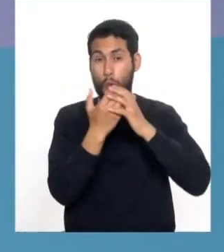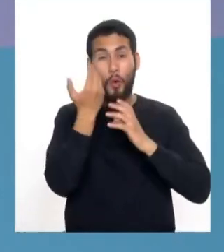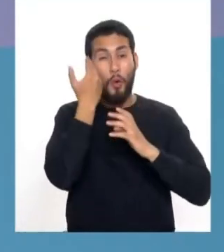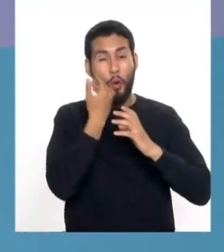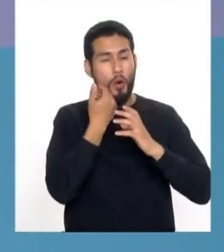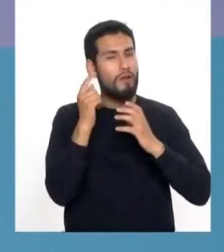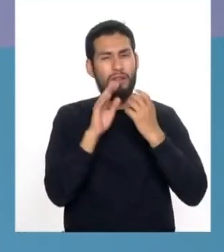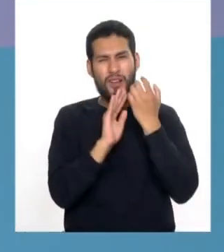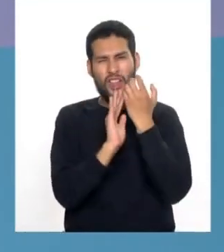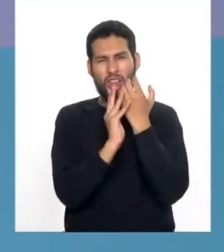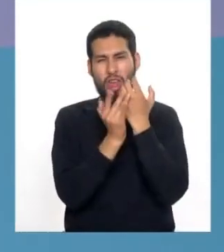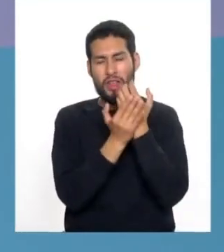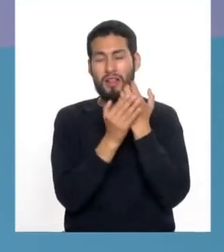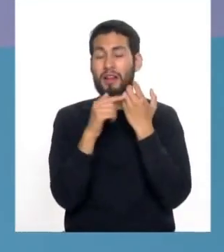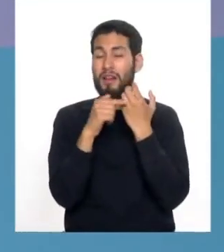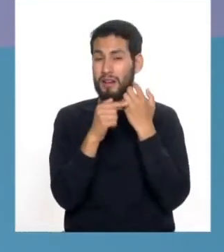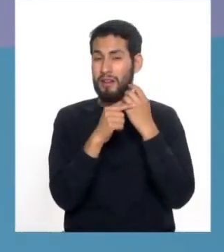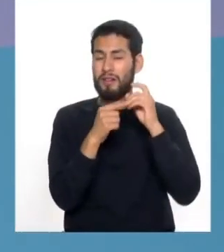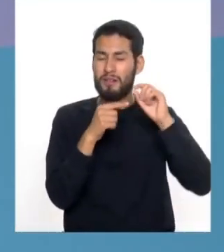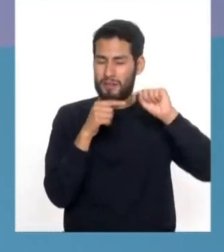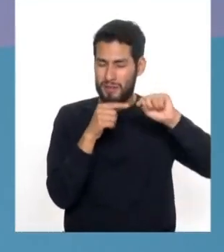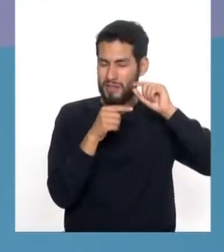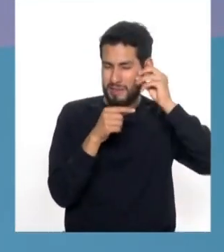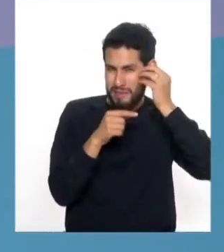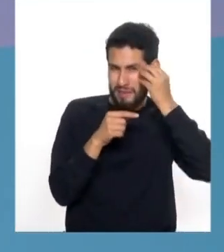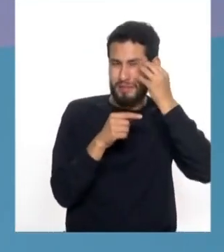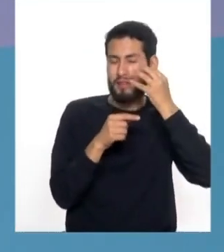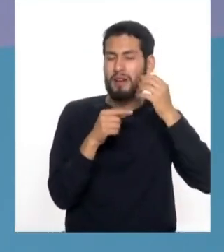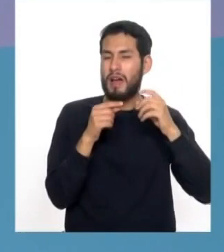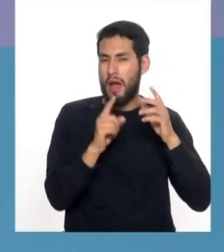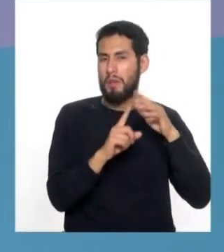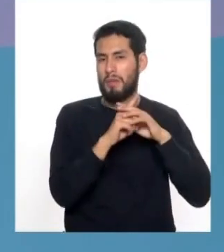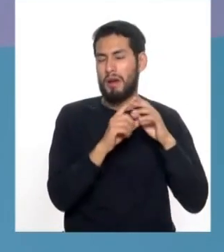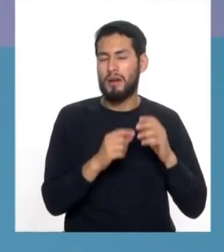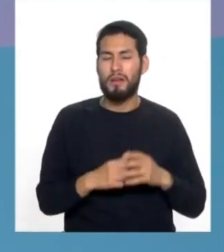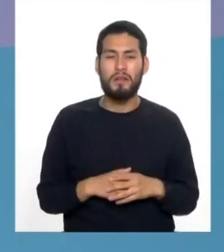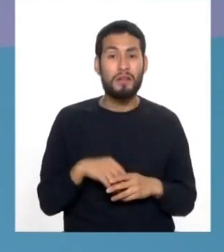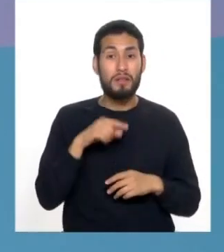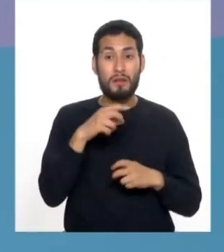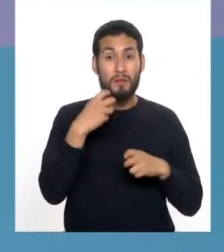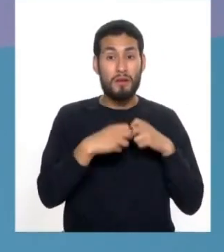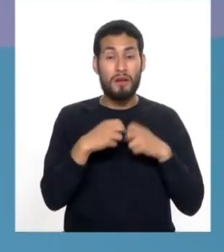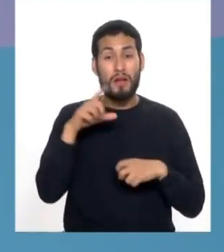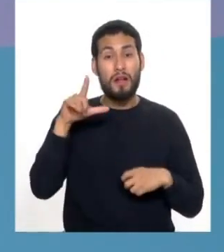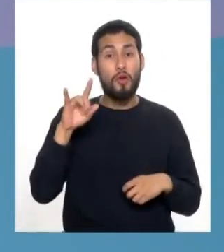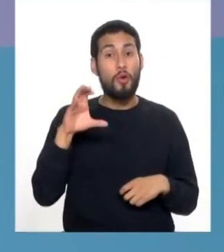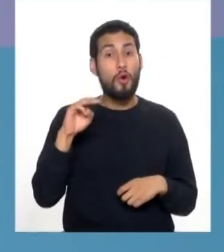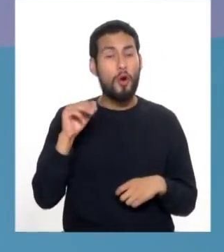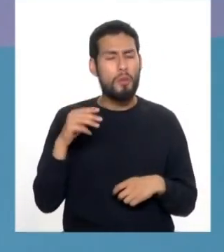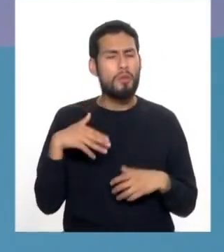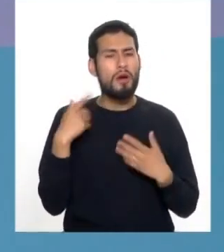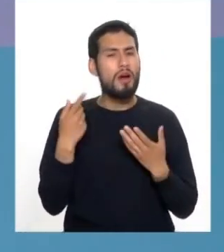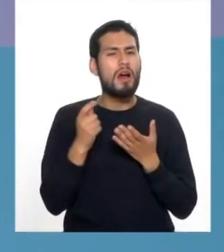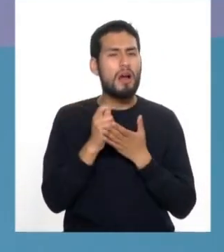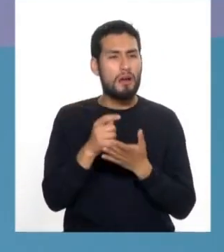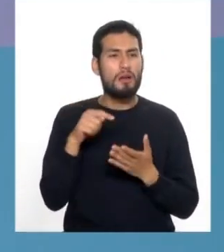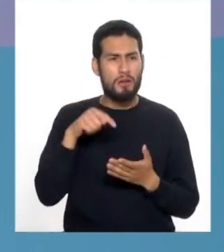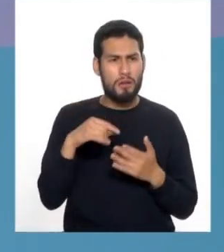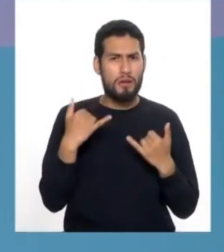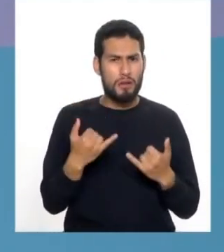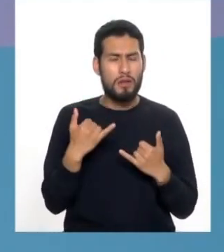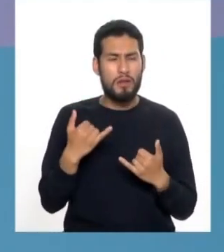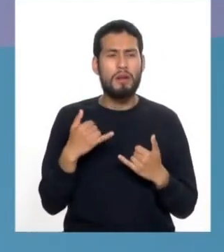problema. Cuando es muy pequeño, los leucomas o problemas corneales se tratan de diferentes maneras. Existen ahora